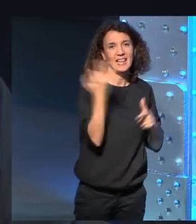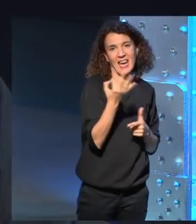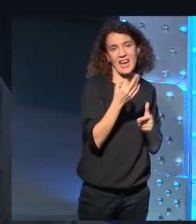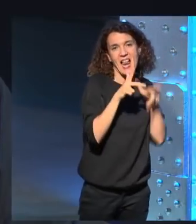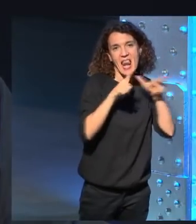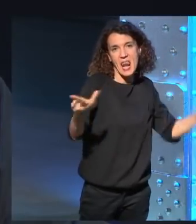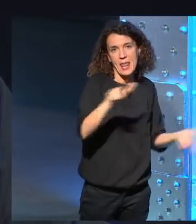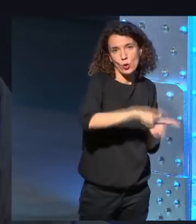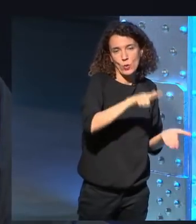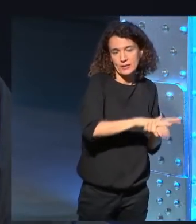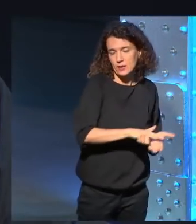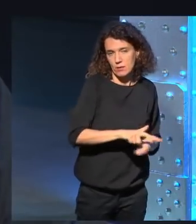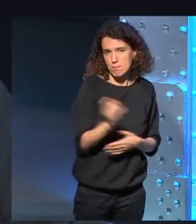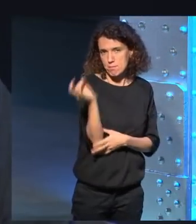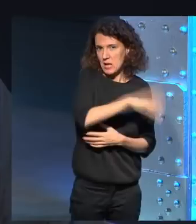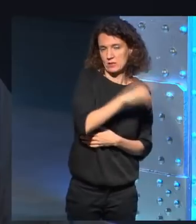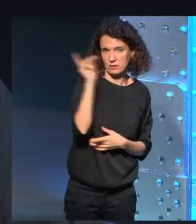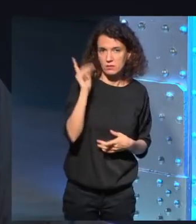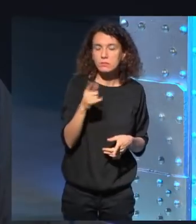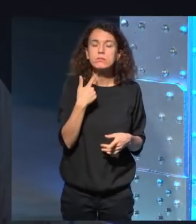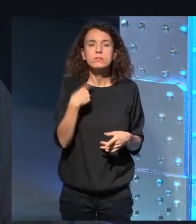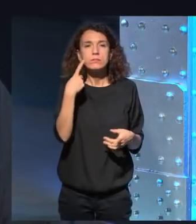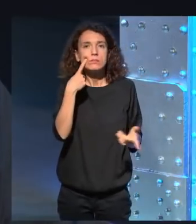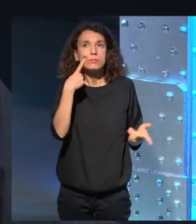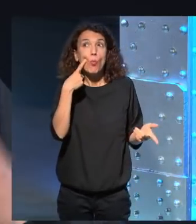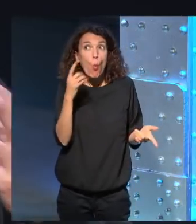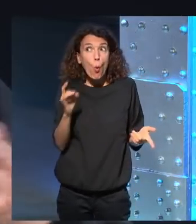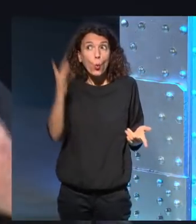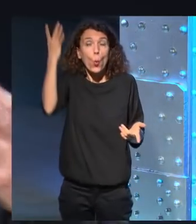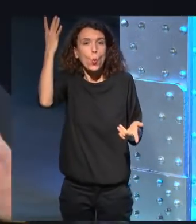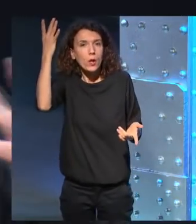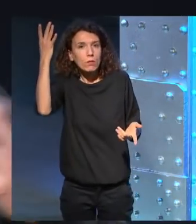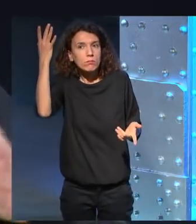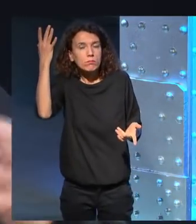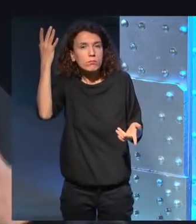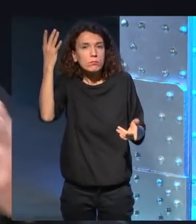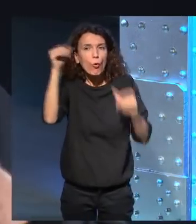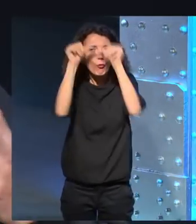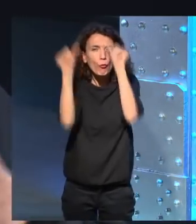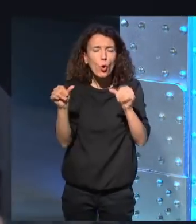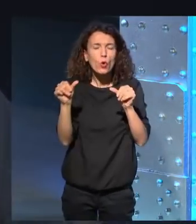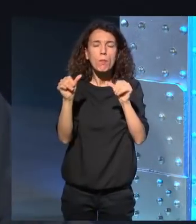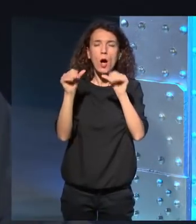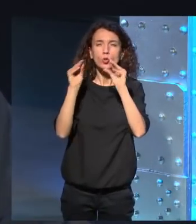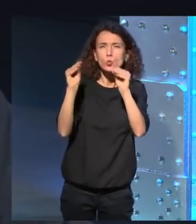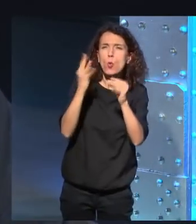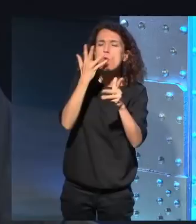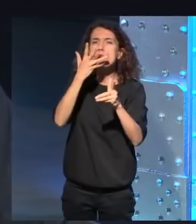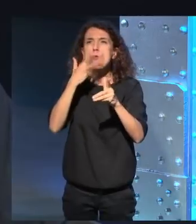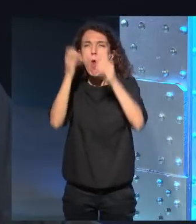¿no? lo que se me ocurre se me ocurre en sus formas en sus colores